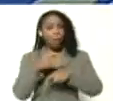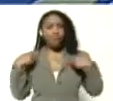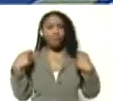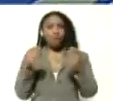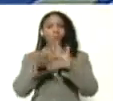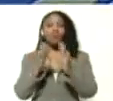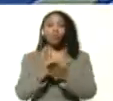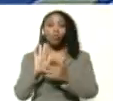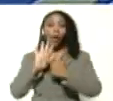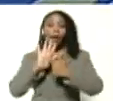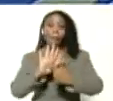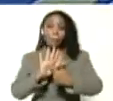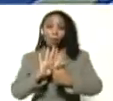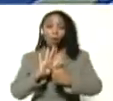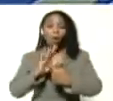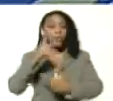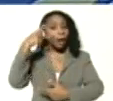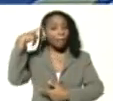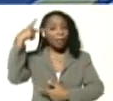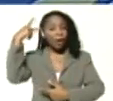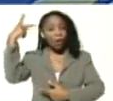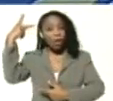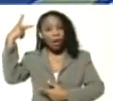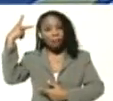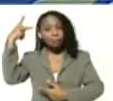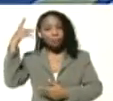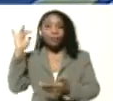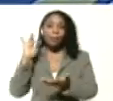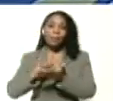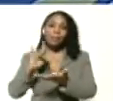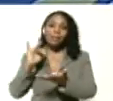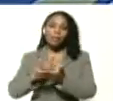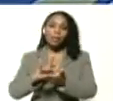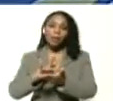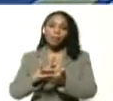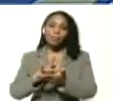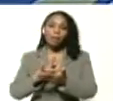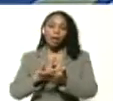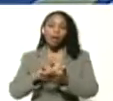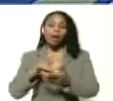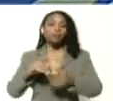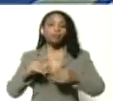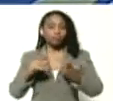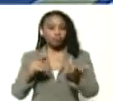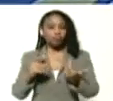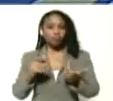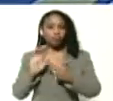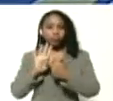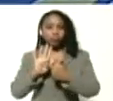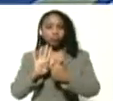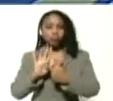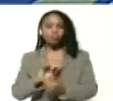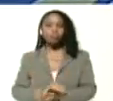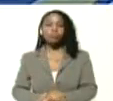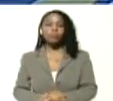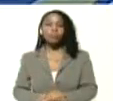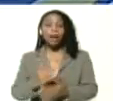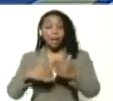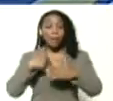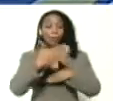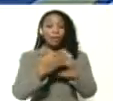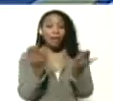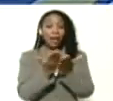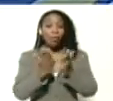está dando ejemplo de su pedagogía participativa, protagónica. Después viene la escuela